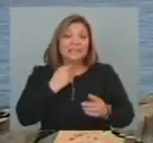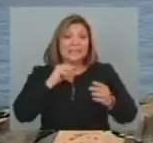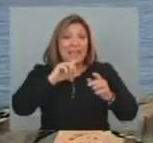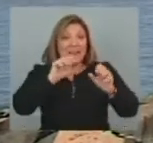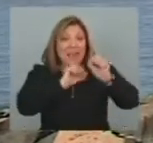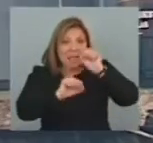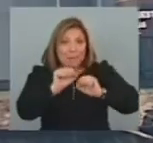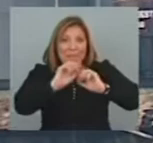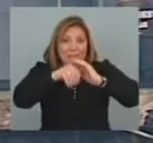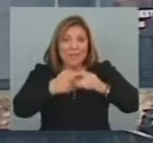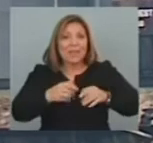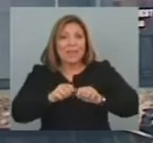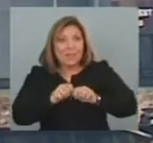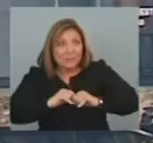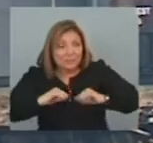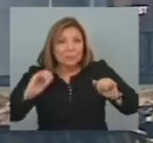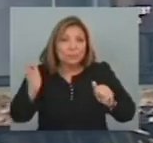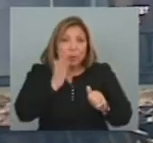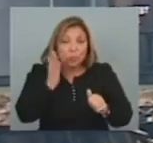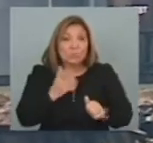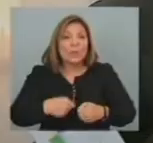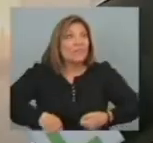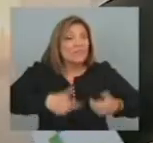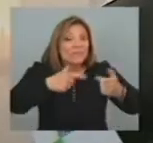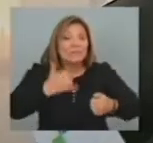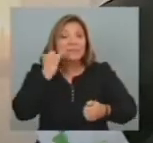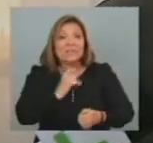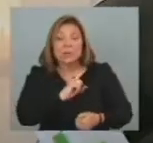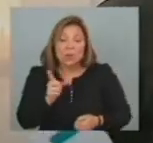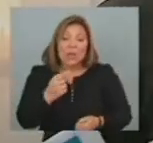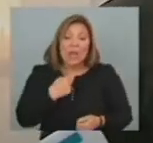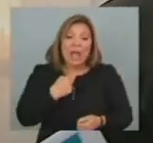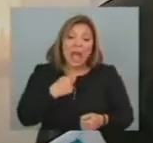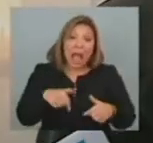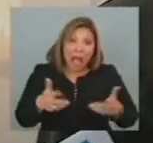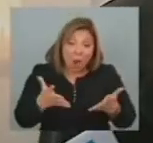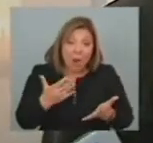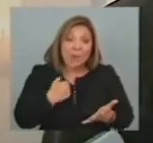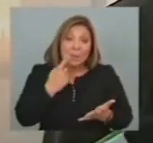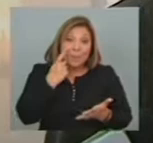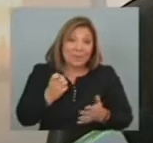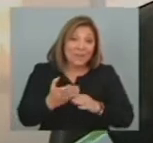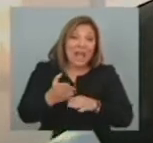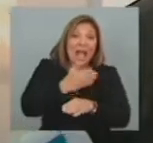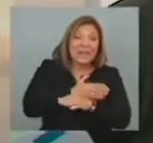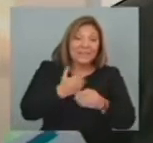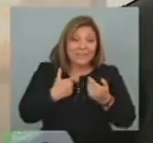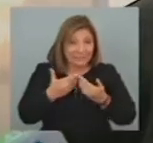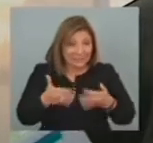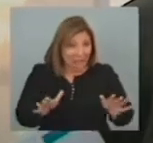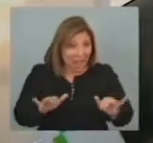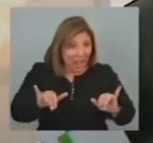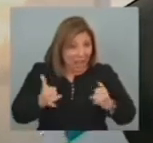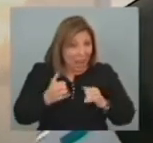coordinará La venta De esa producción A la República Argentina Estamos previendo Tal como lo habíamos Diseñado al principio Que